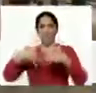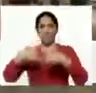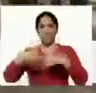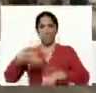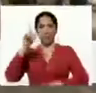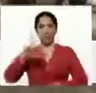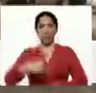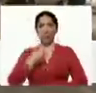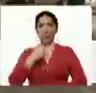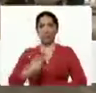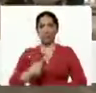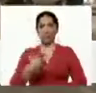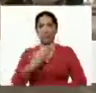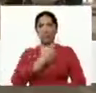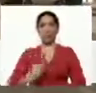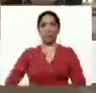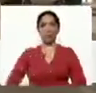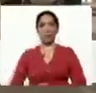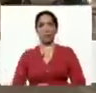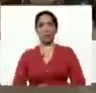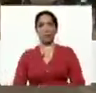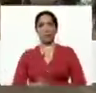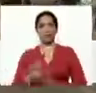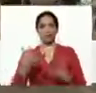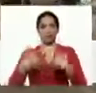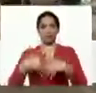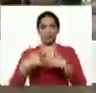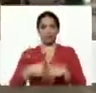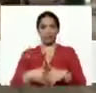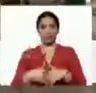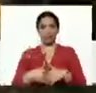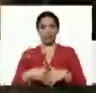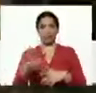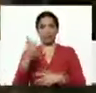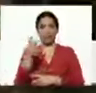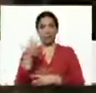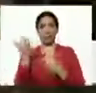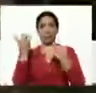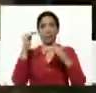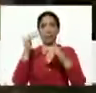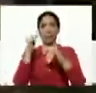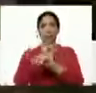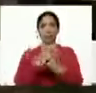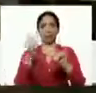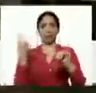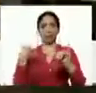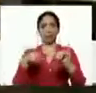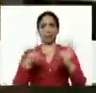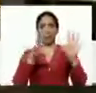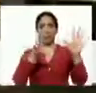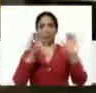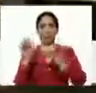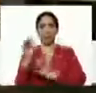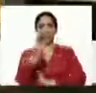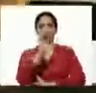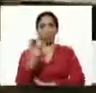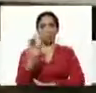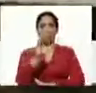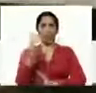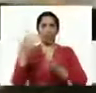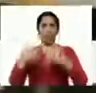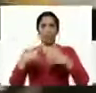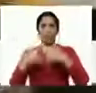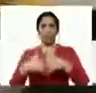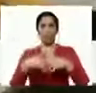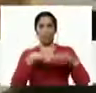también decirle presidente que esta planta en su segunda fase ya tenemos el 80% de una planta